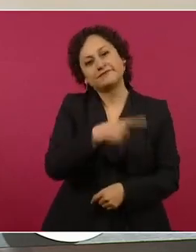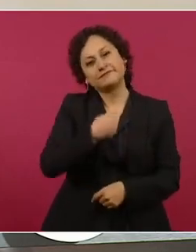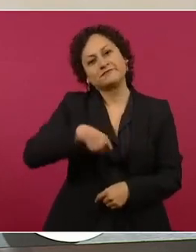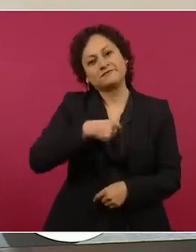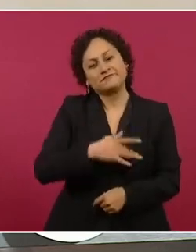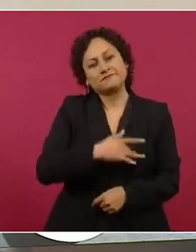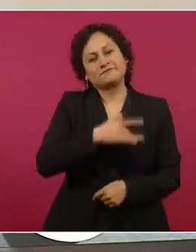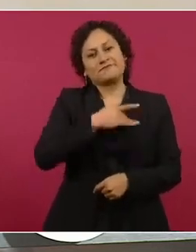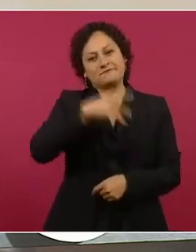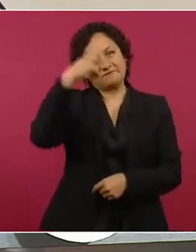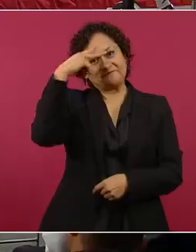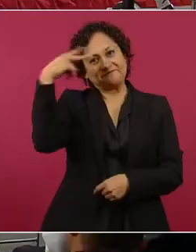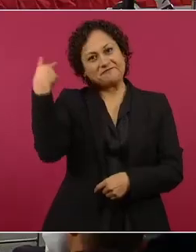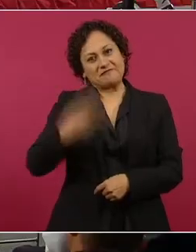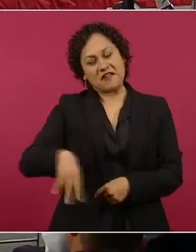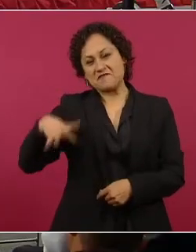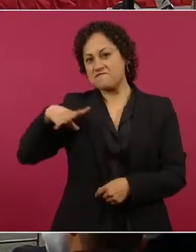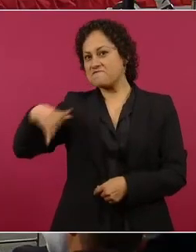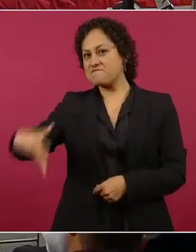alto. Muchas gracias.